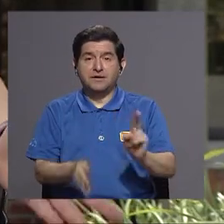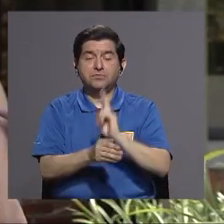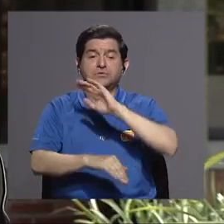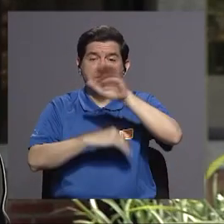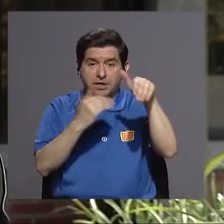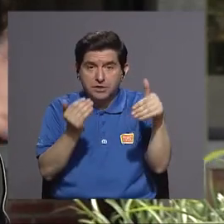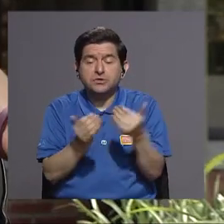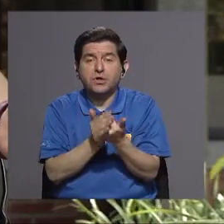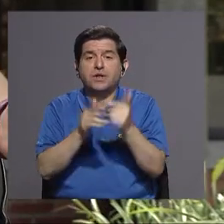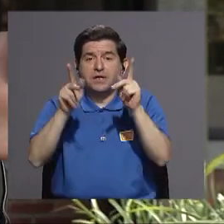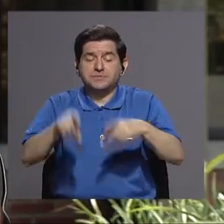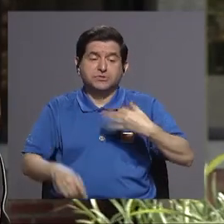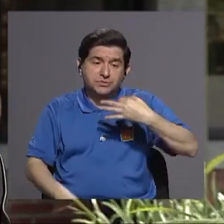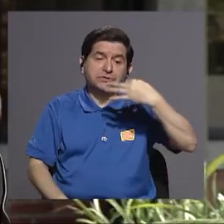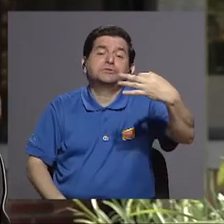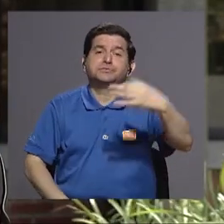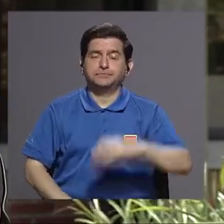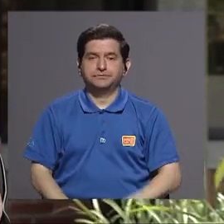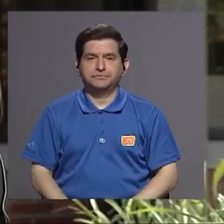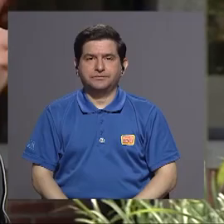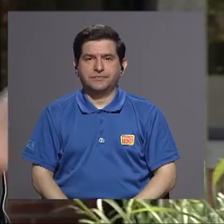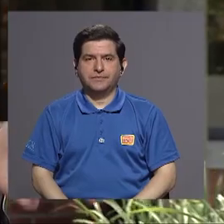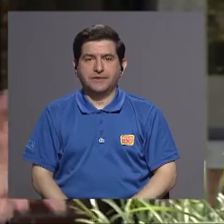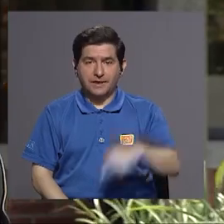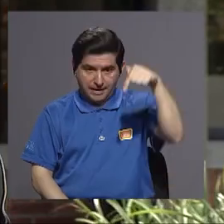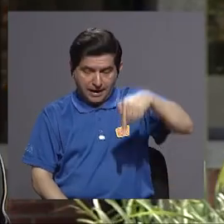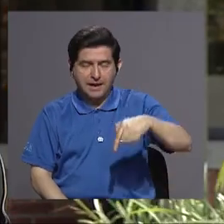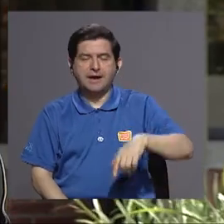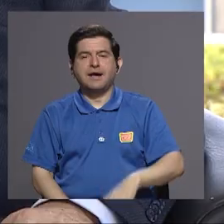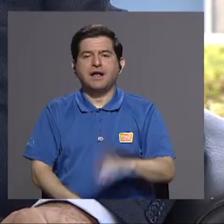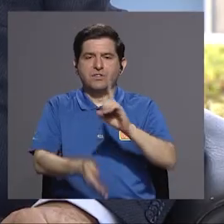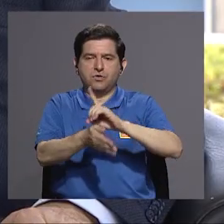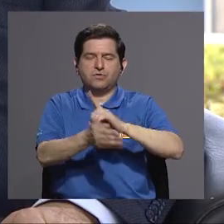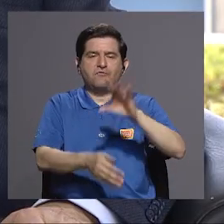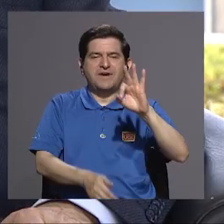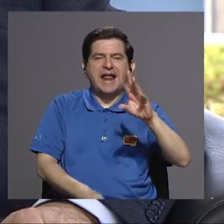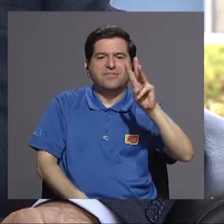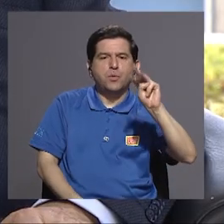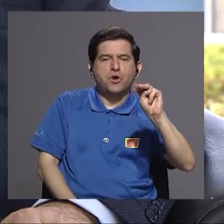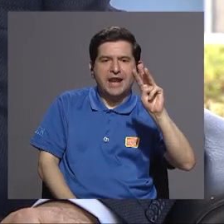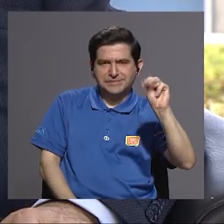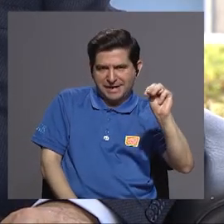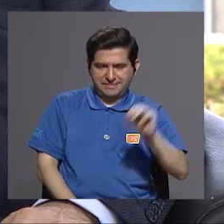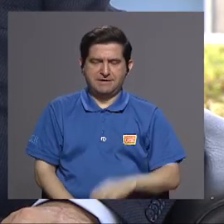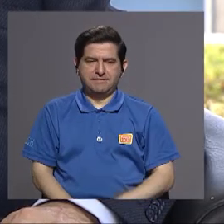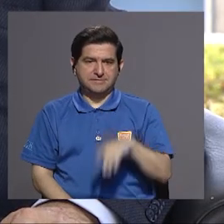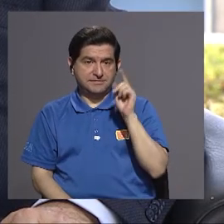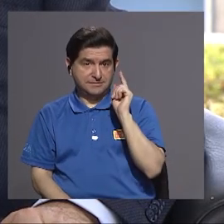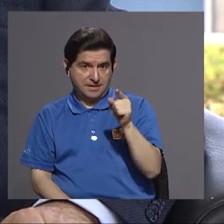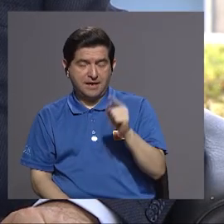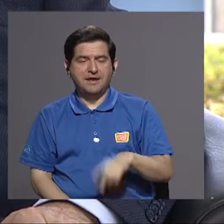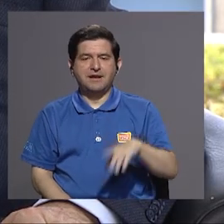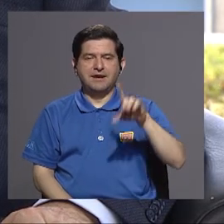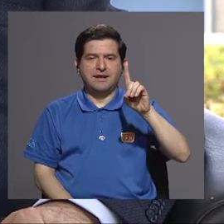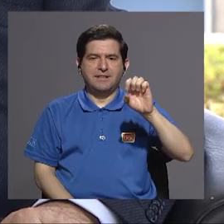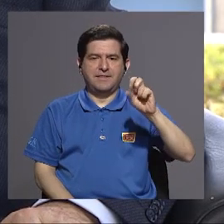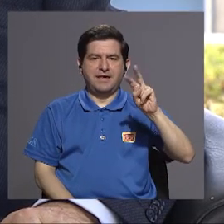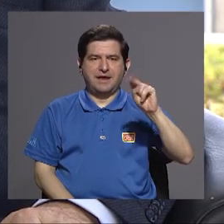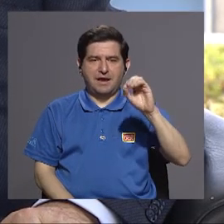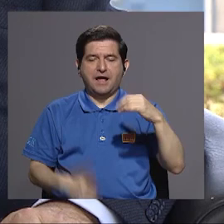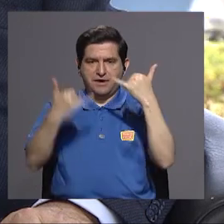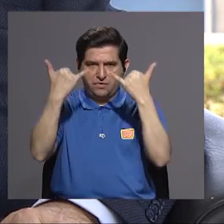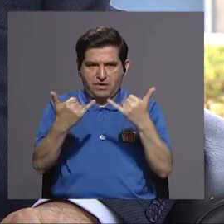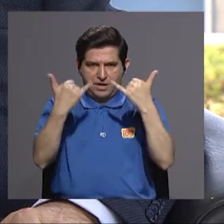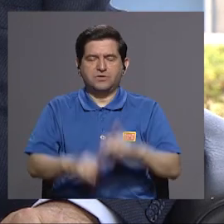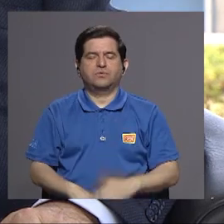utilizamos todos todos los días está con nosotros el doctor fernando morales martínez él es el decano actual de